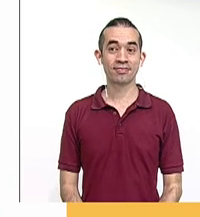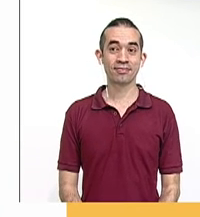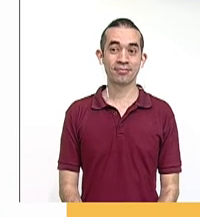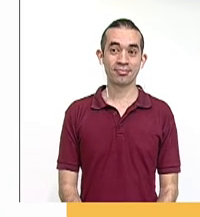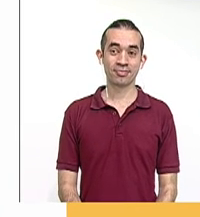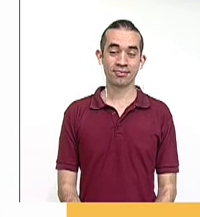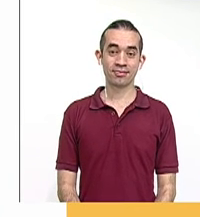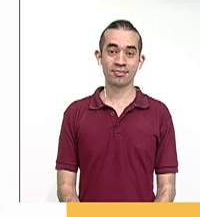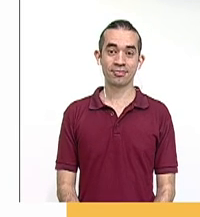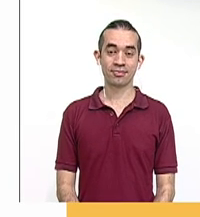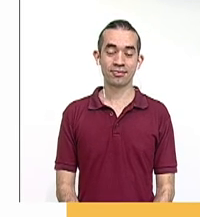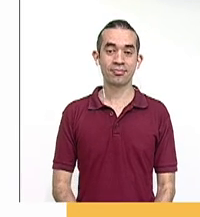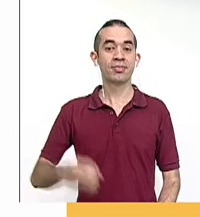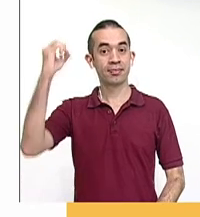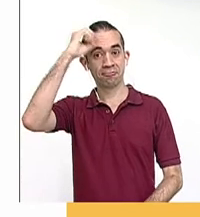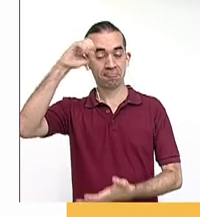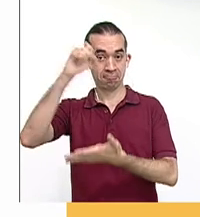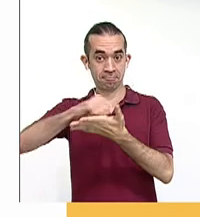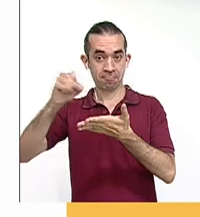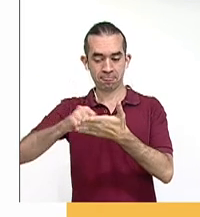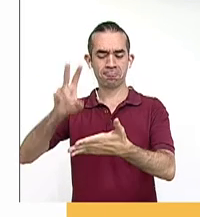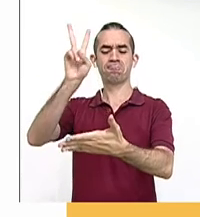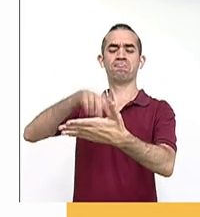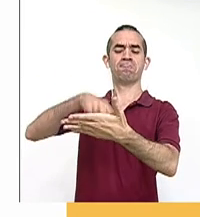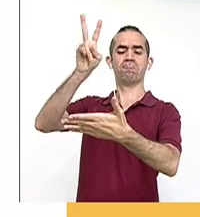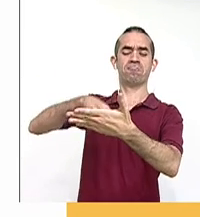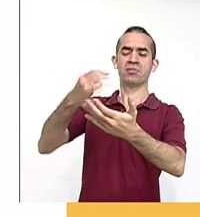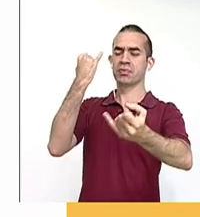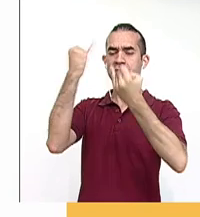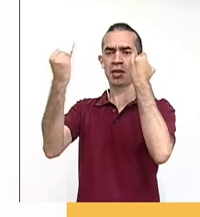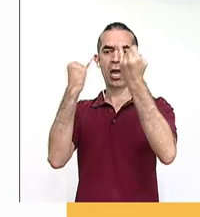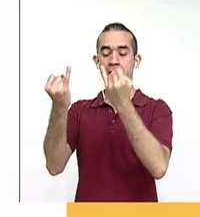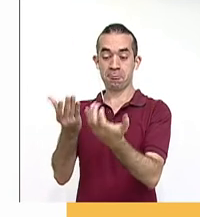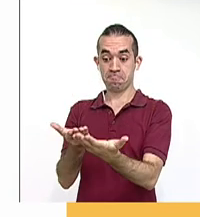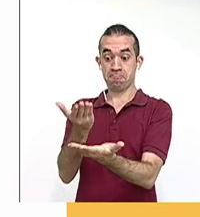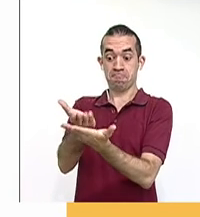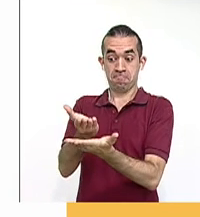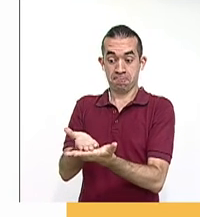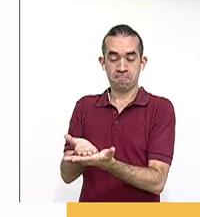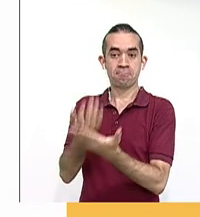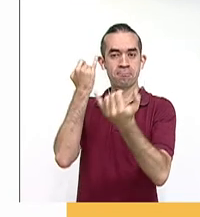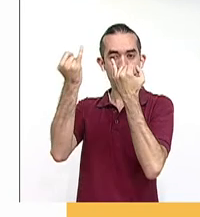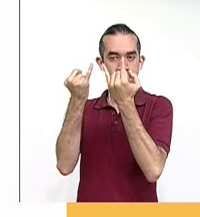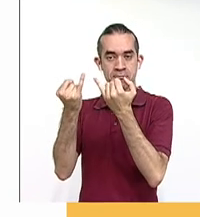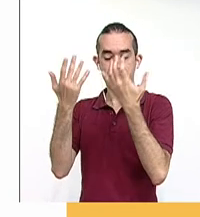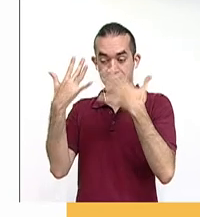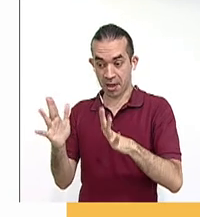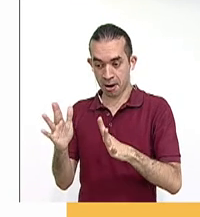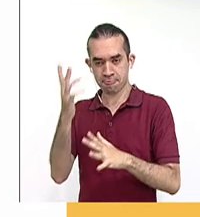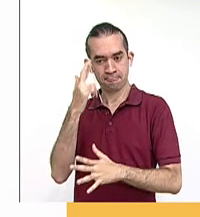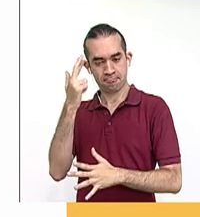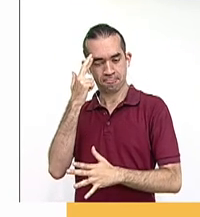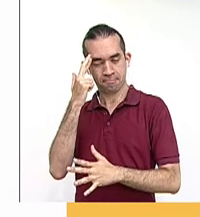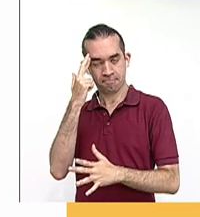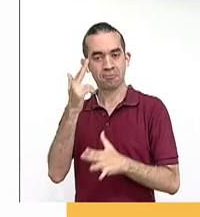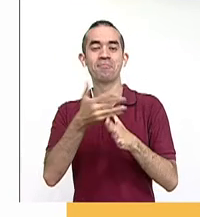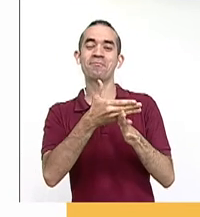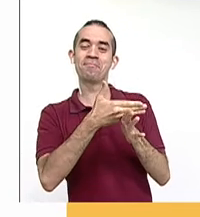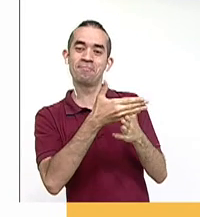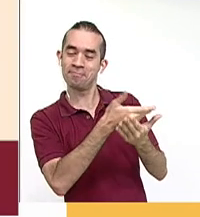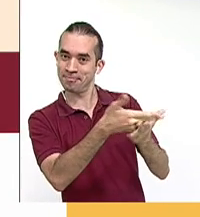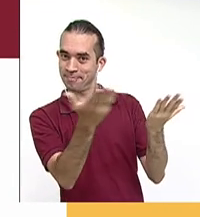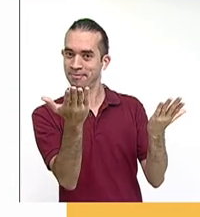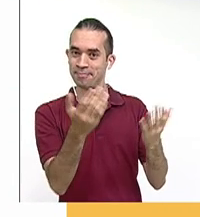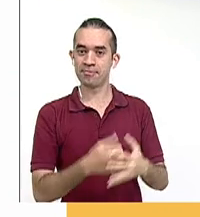Leer un texto ensayístico, examinar las ideas propuestas, Y luego compartir tu reflexión sobre la lectura.